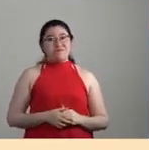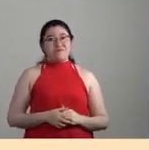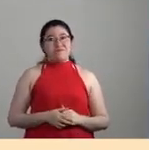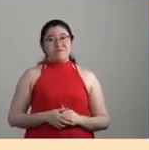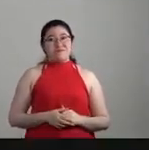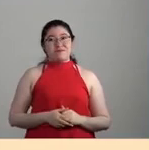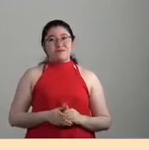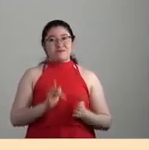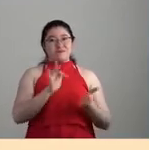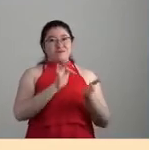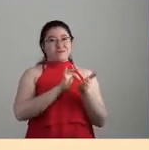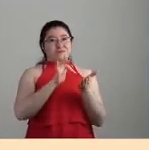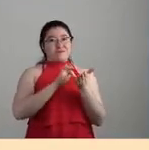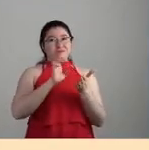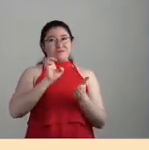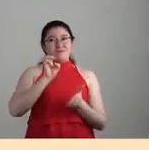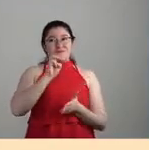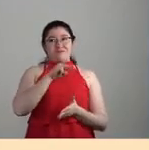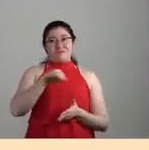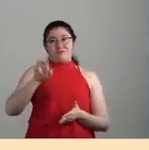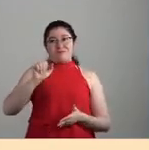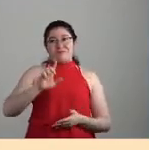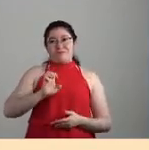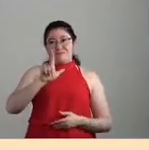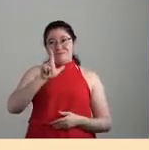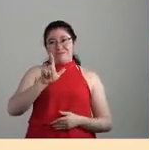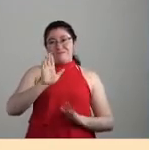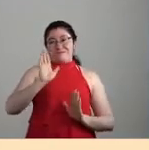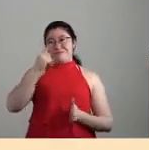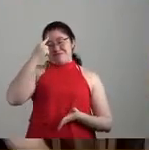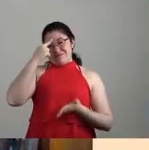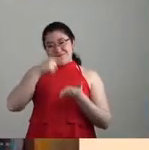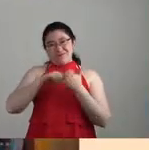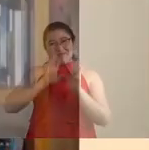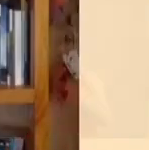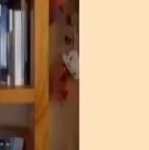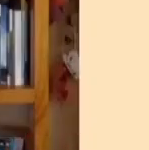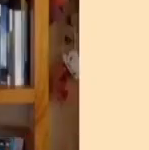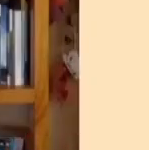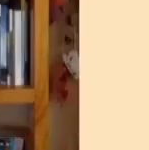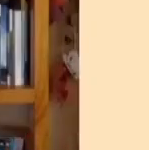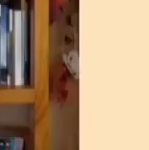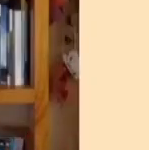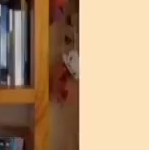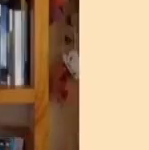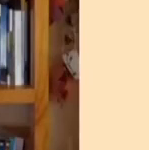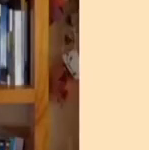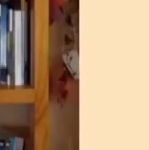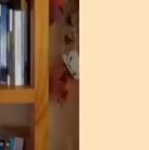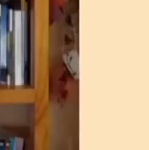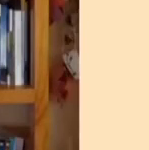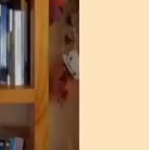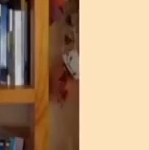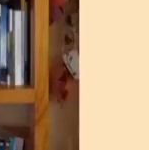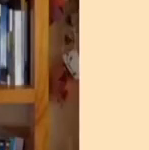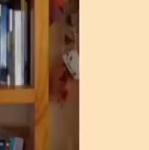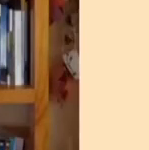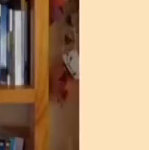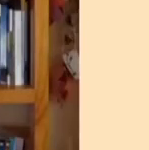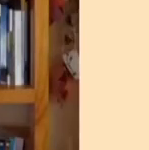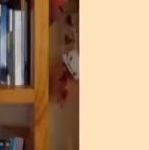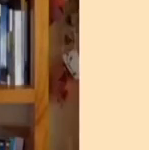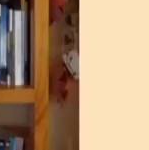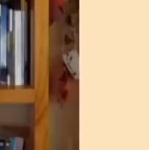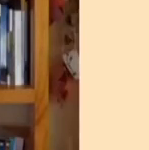Gracias, Emanuel. Digo, ya creo que casi estamos sobre el tiempo entonces no sé si los dos quieren cerrar